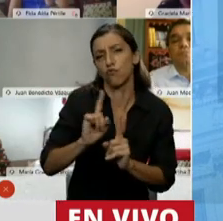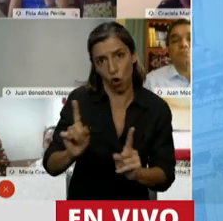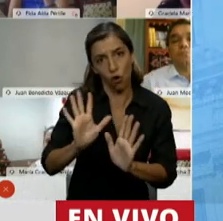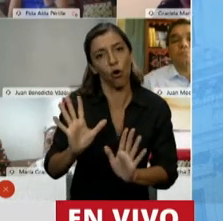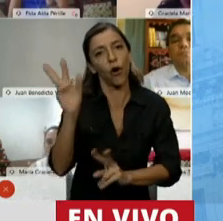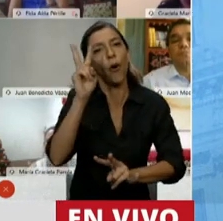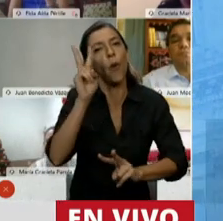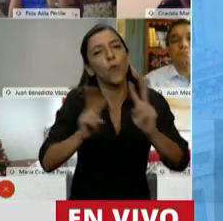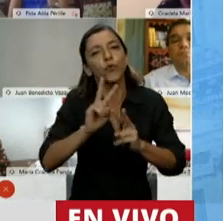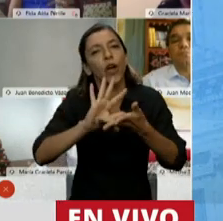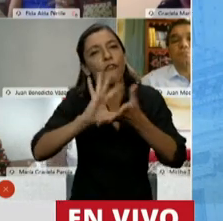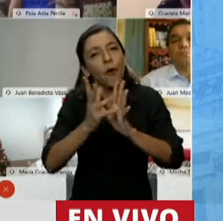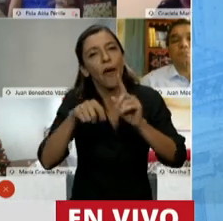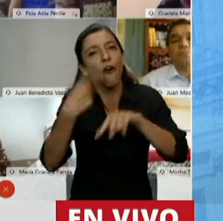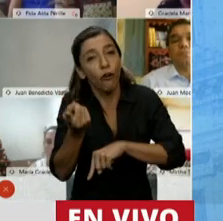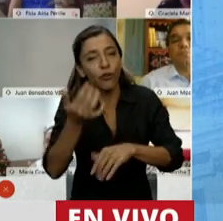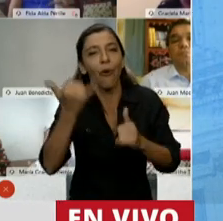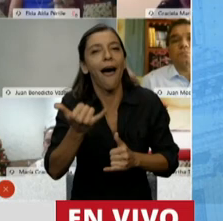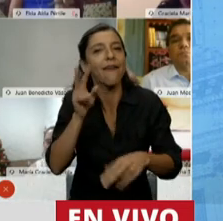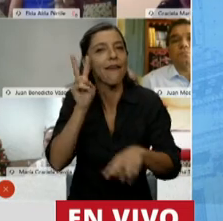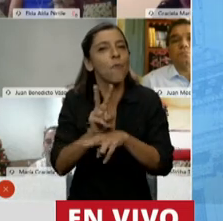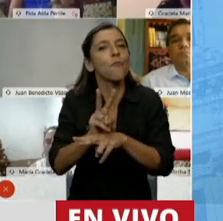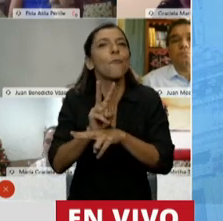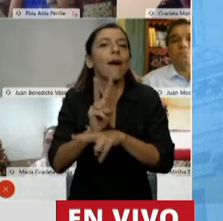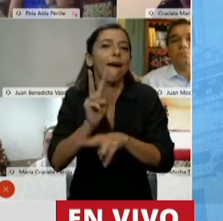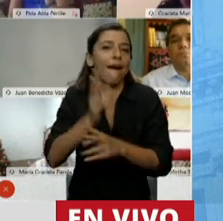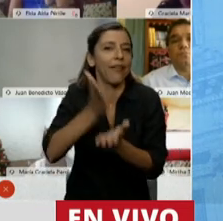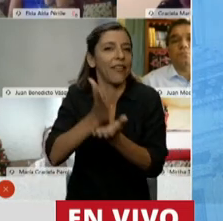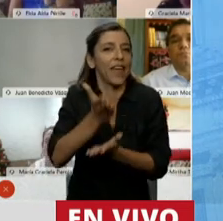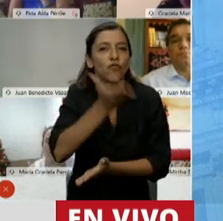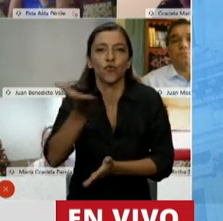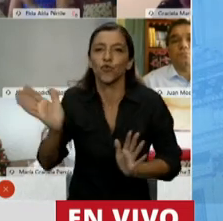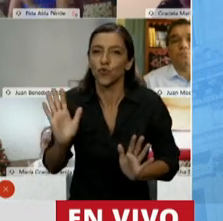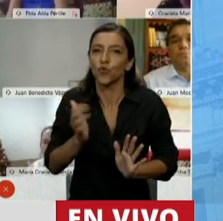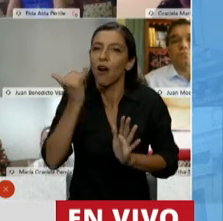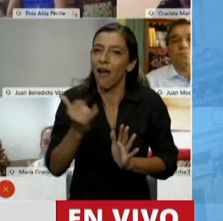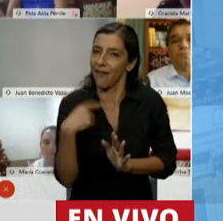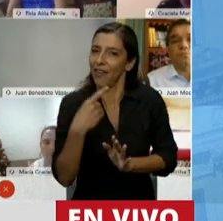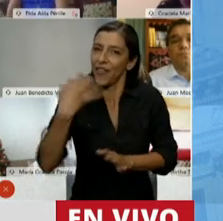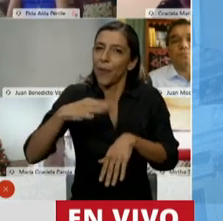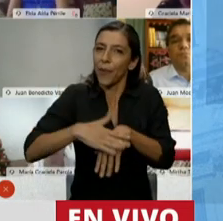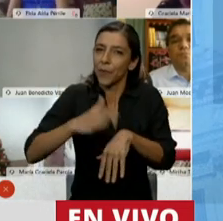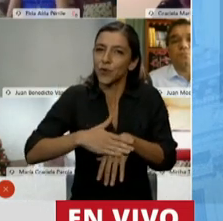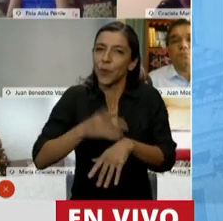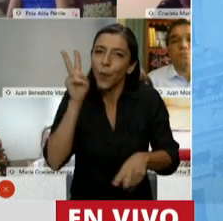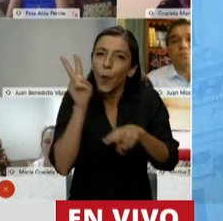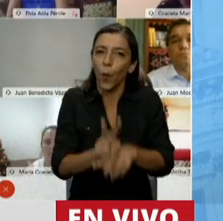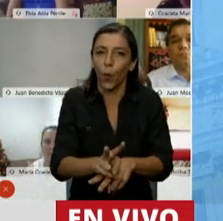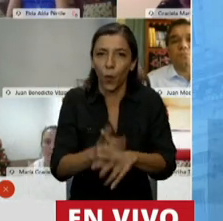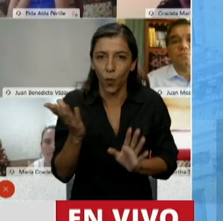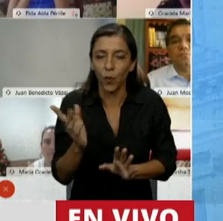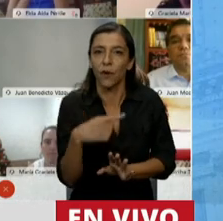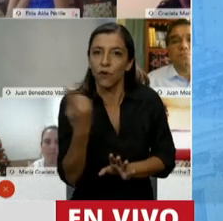constitucional y convencional de protección de derechos humanos tampoco surge una autorización genérica para la